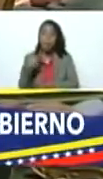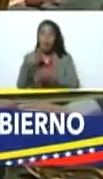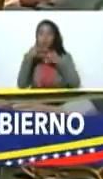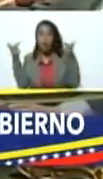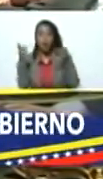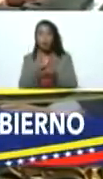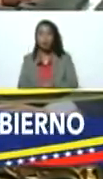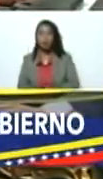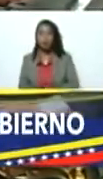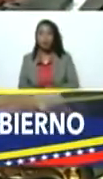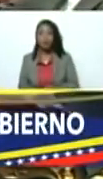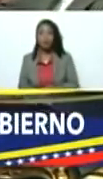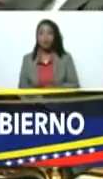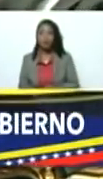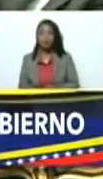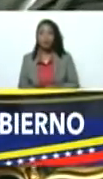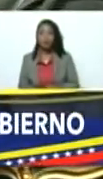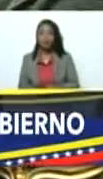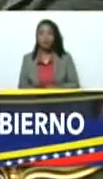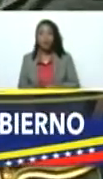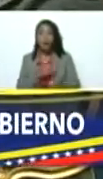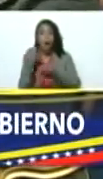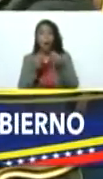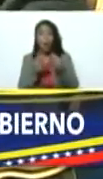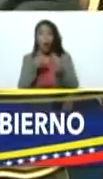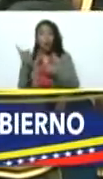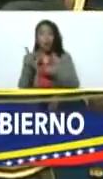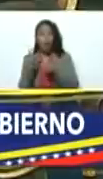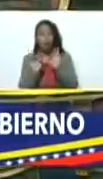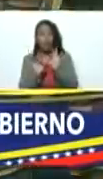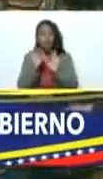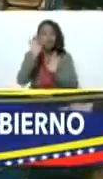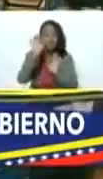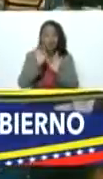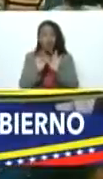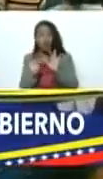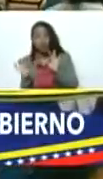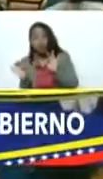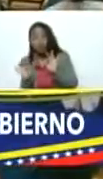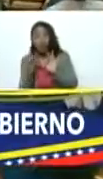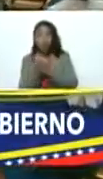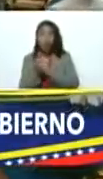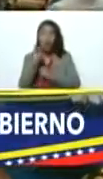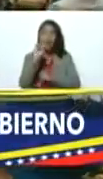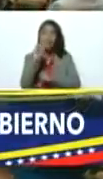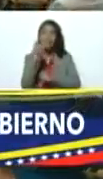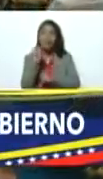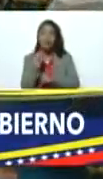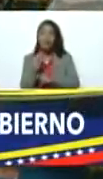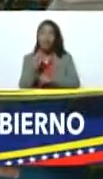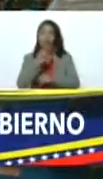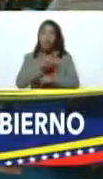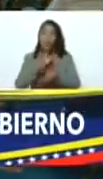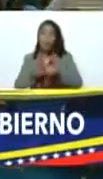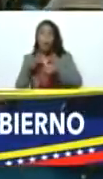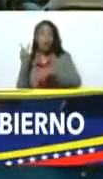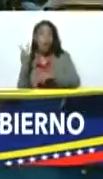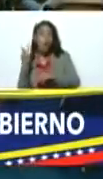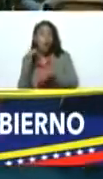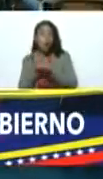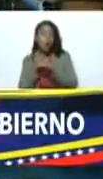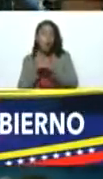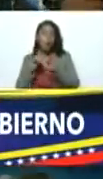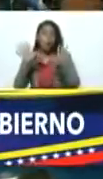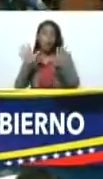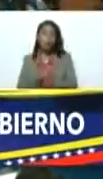y como esto lo medimos con el IVA dos más dos son diez